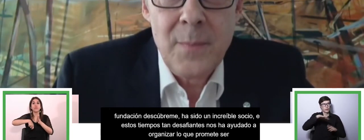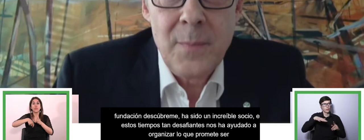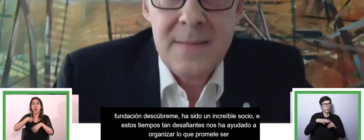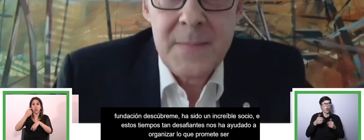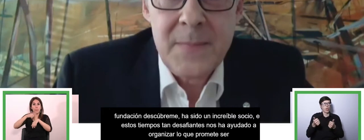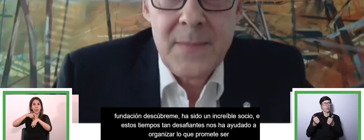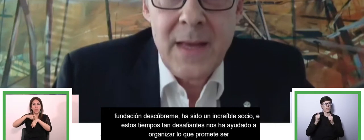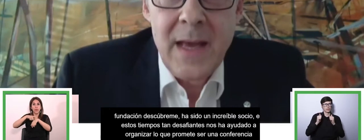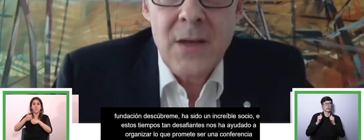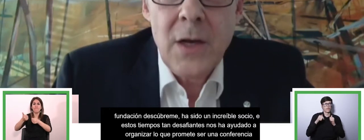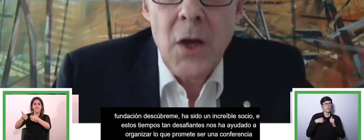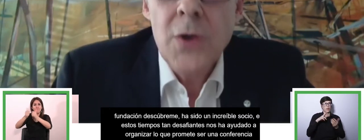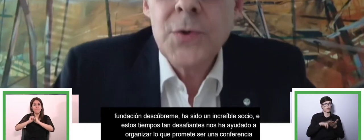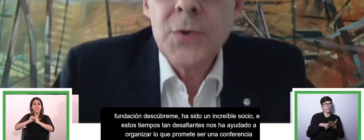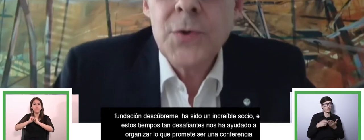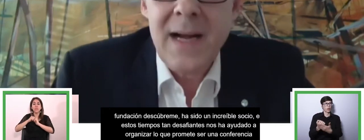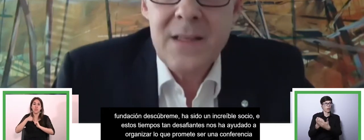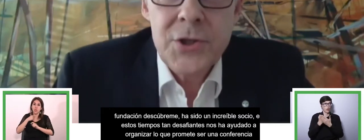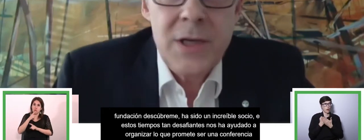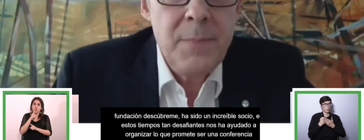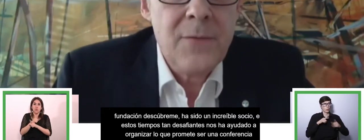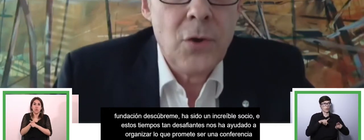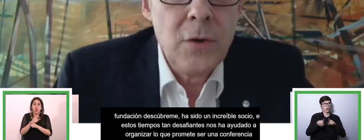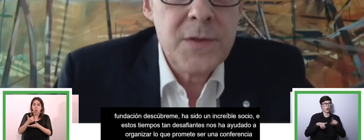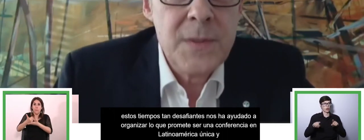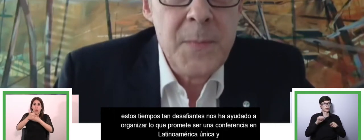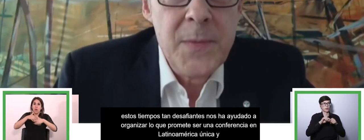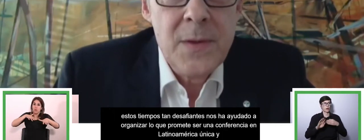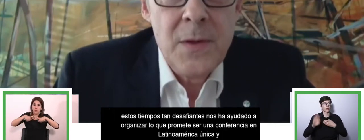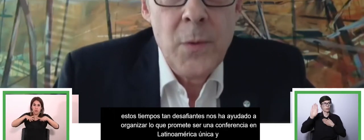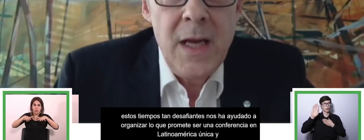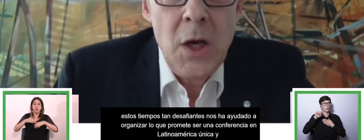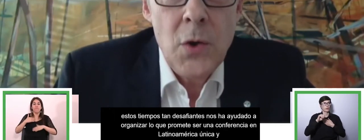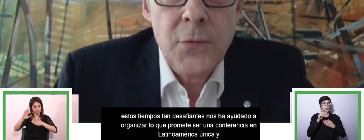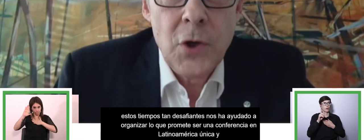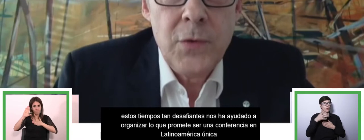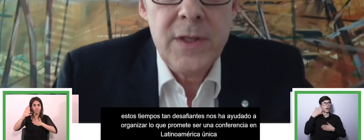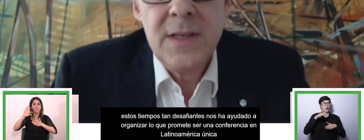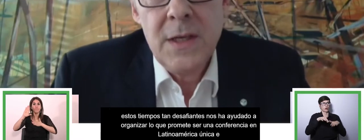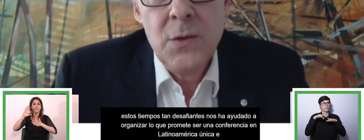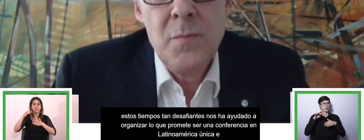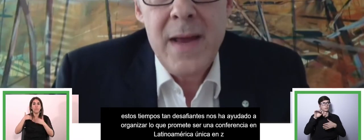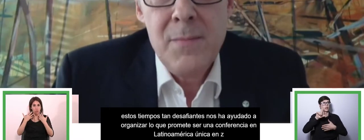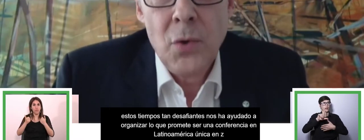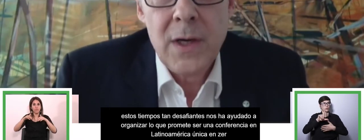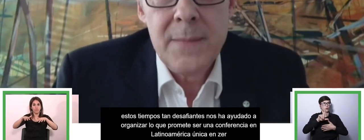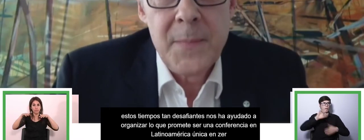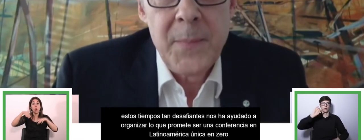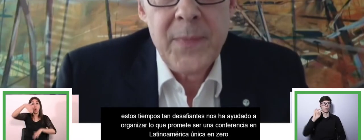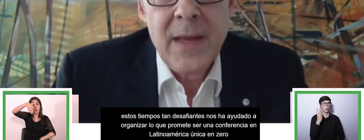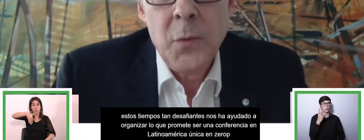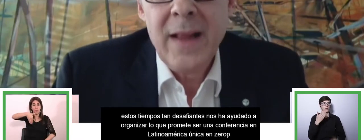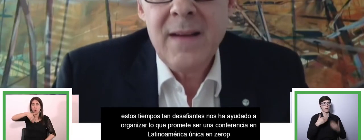event. As our long-term partnership evolves, we look forward to many more